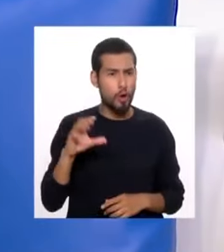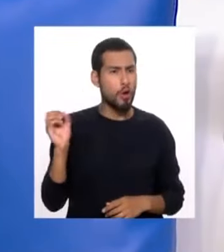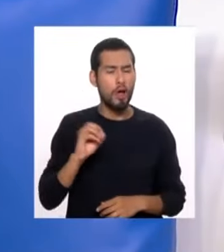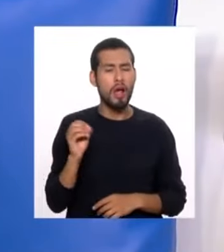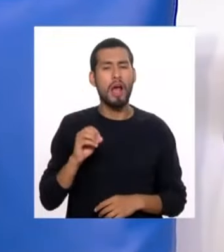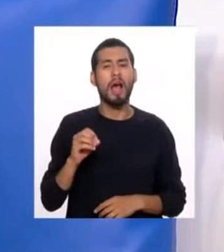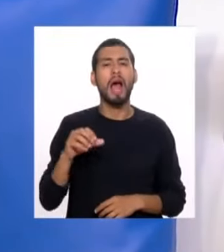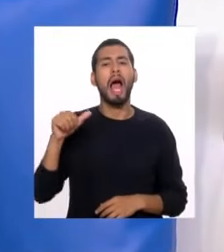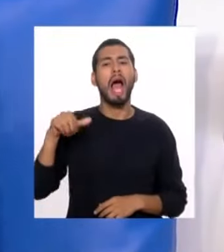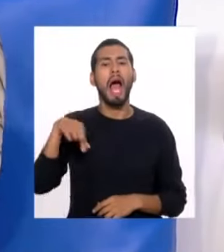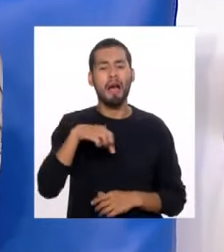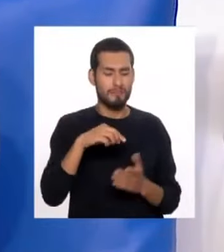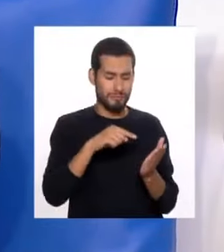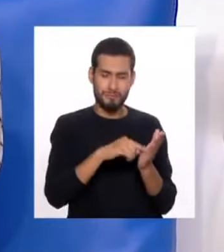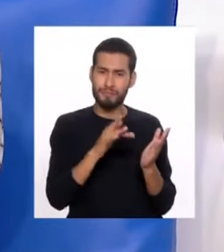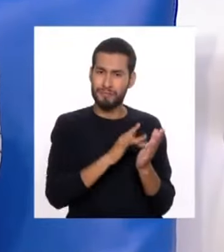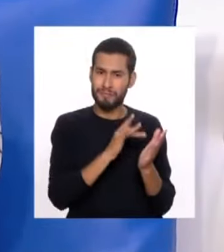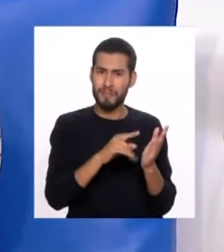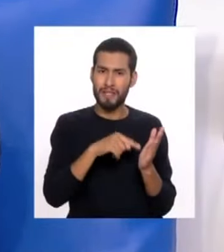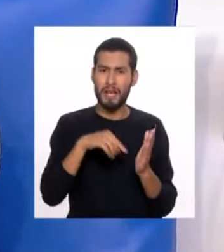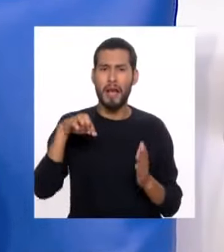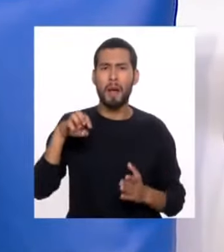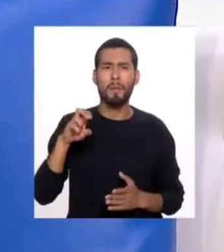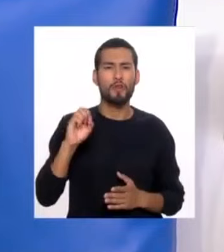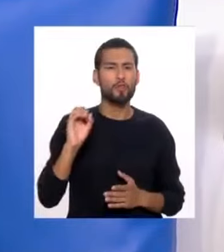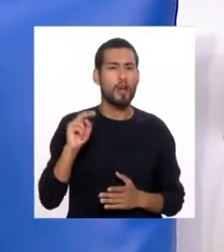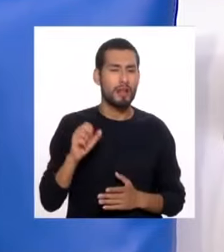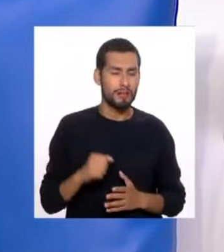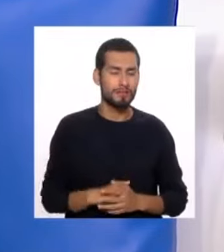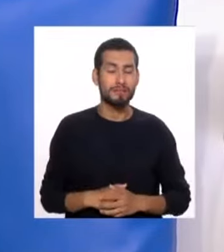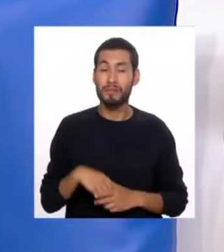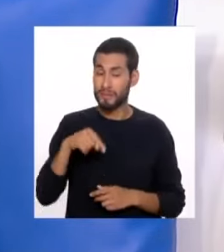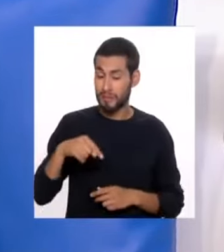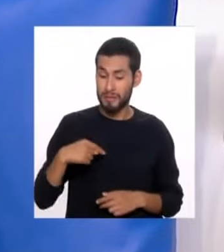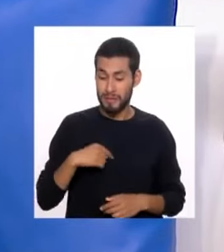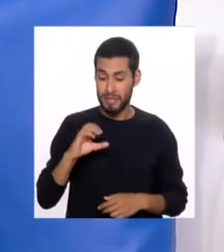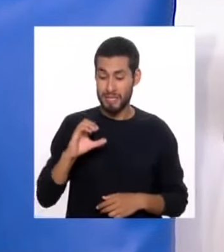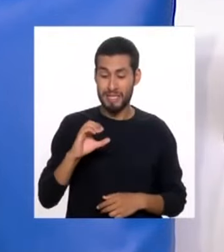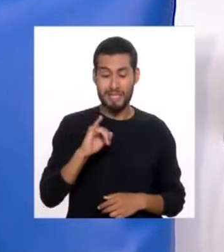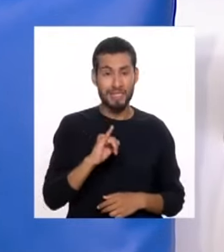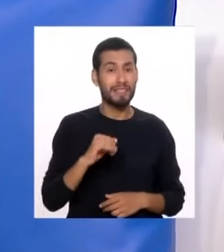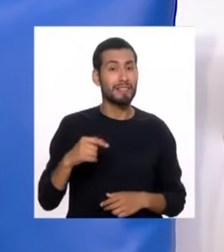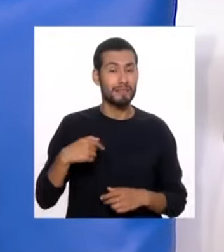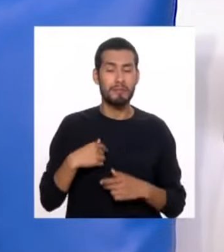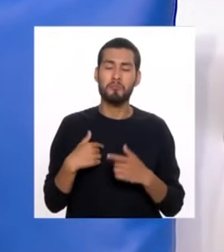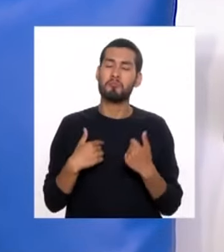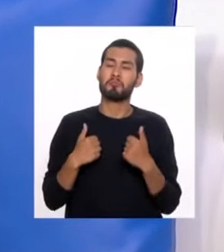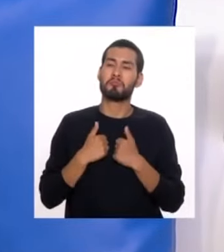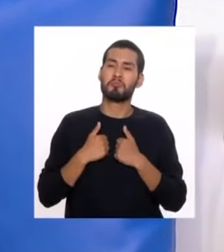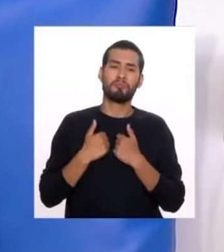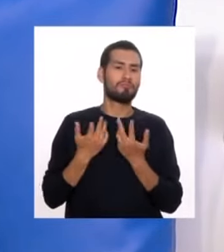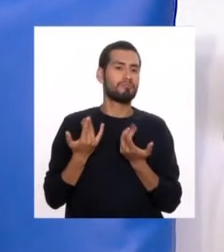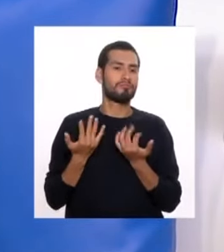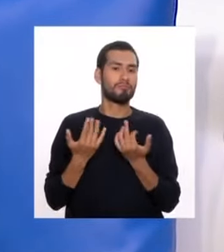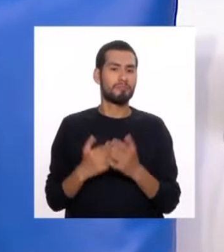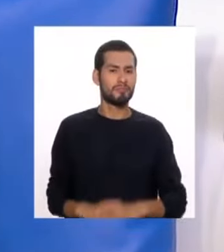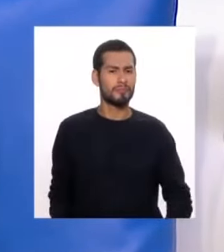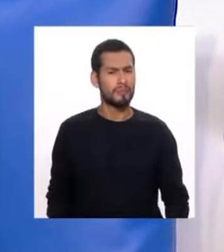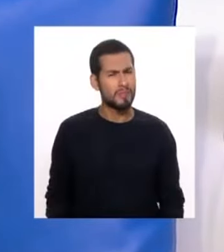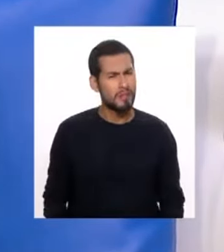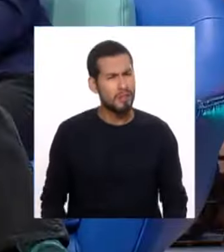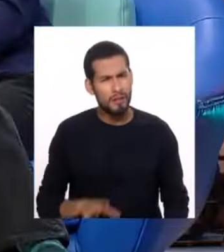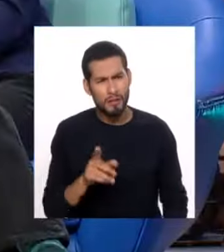las personas. Ya. Facilito. Y con eso simplemente pongo mi CSI y espero sentado tranquilito. Pero no tienes que decir,